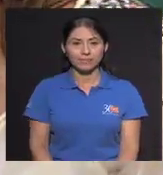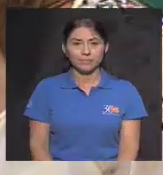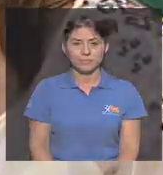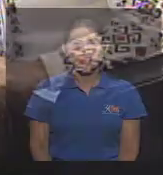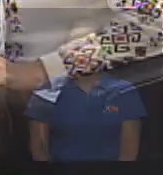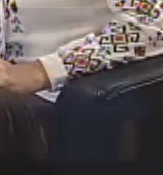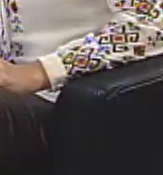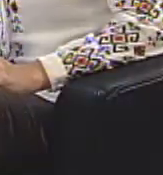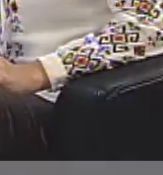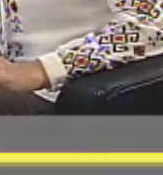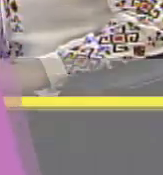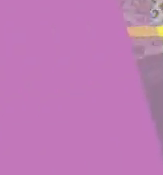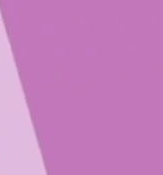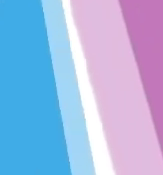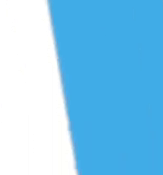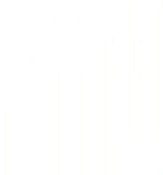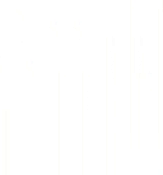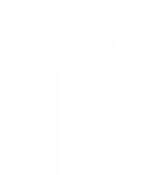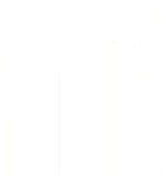Veamos